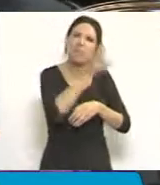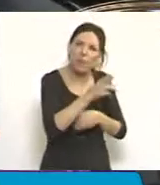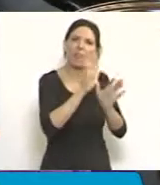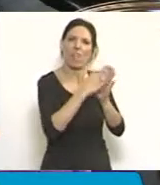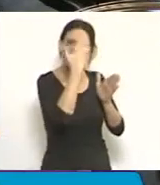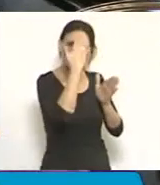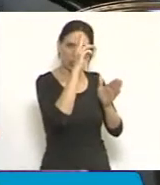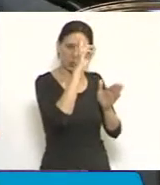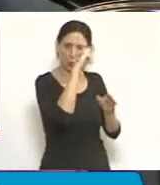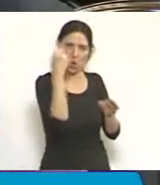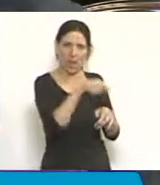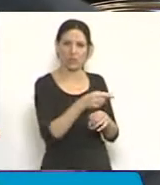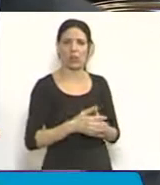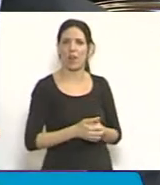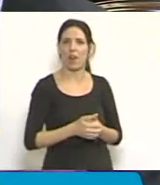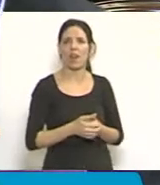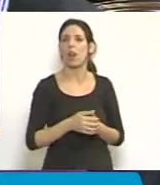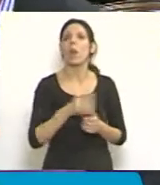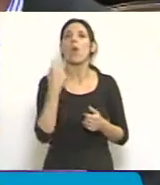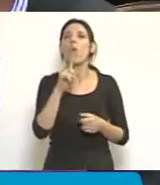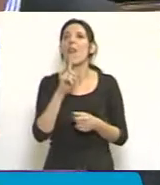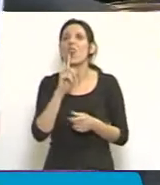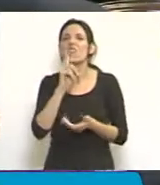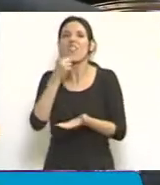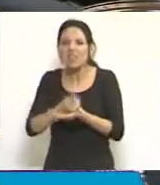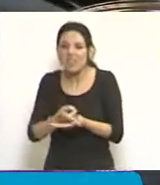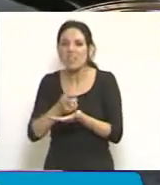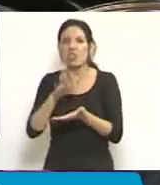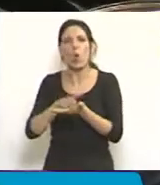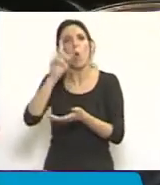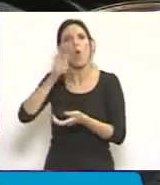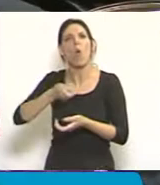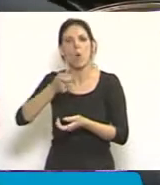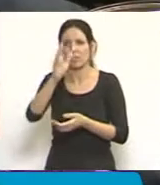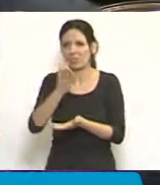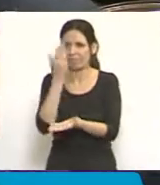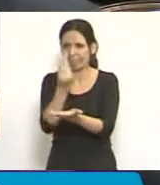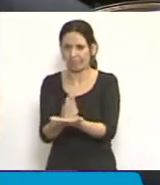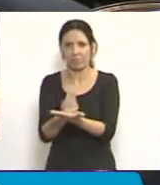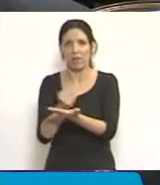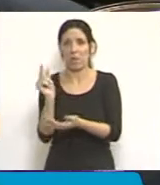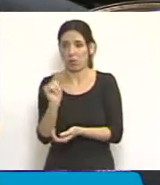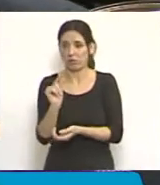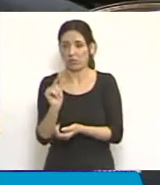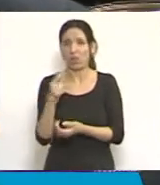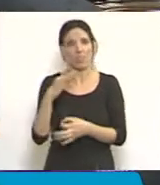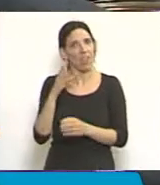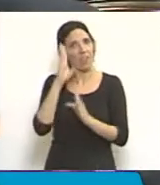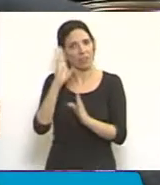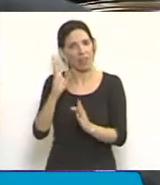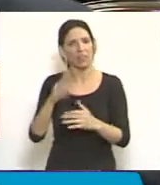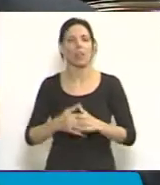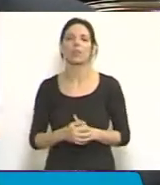puede obviarse jamás a la hora de designar a alguien que va a cumplir la función jurisdiccional? Hemos acompañado y vamos a votar